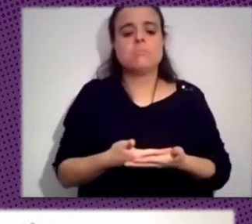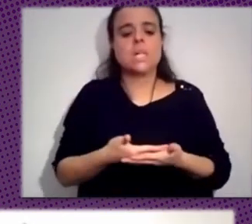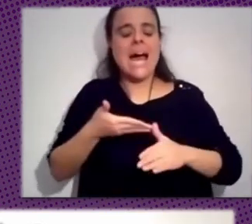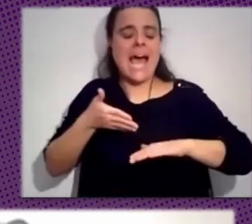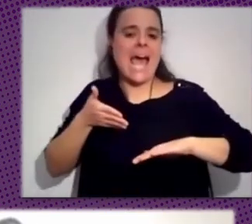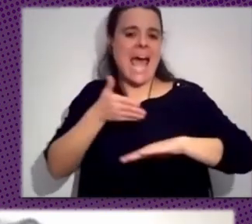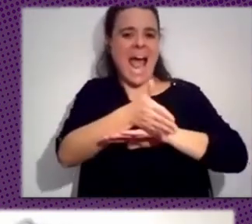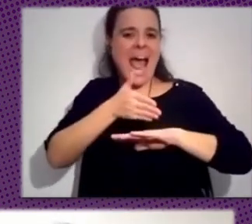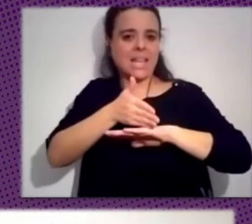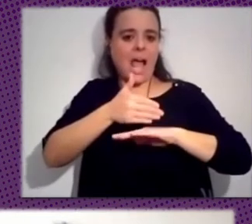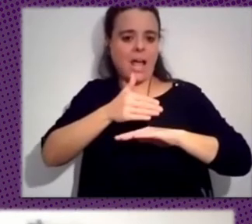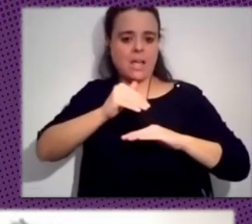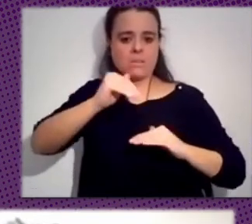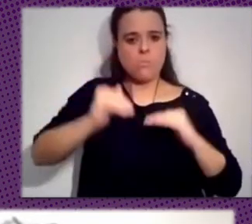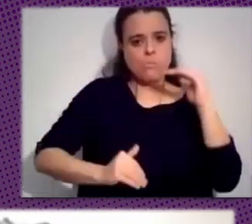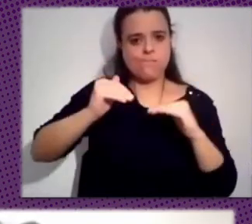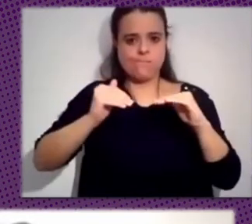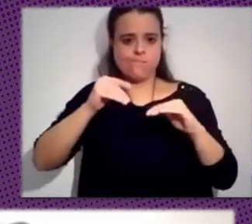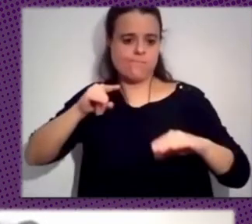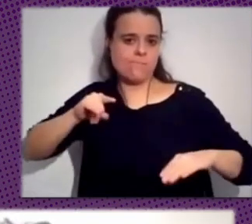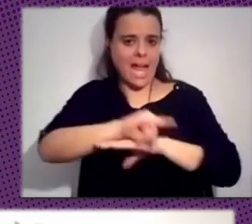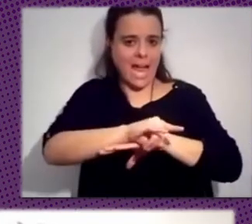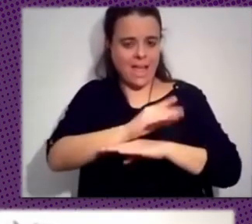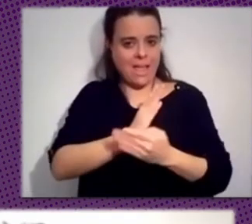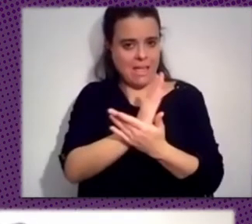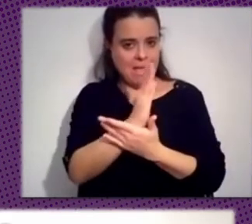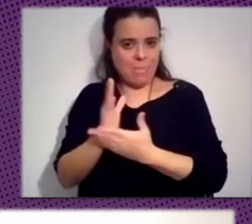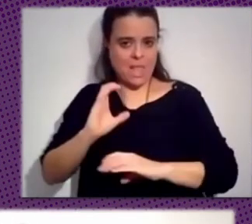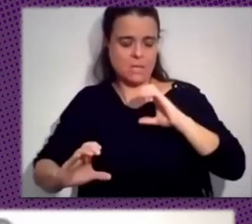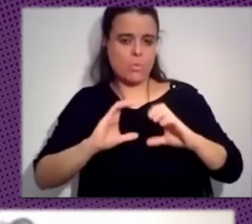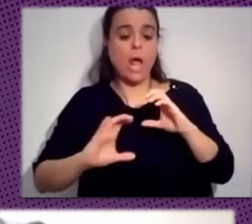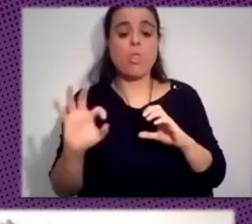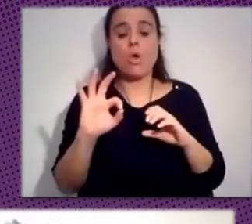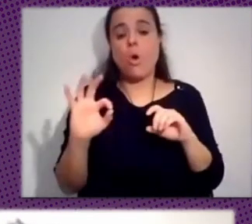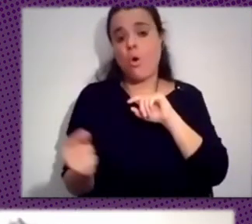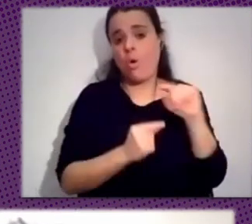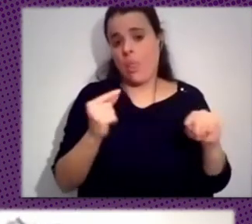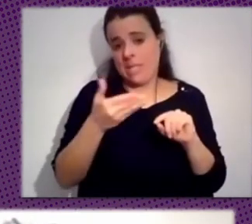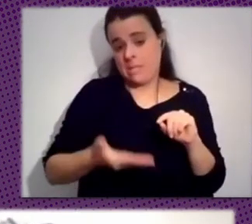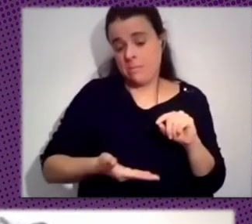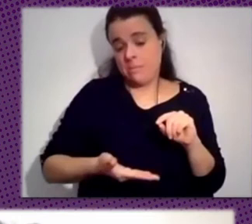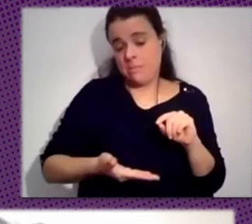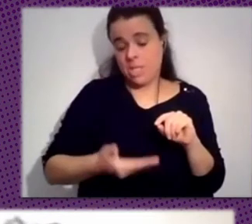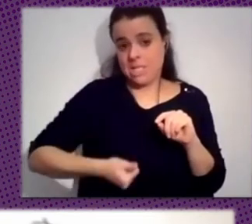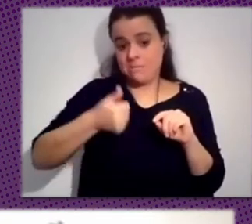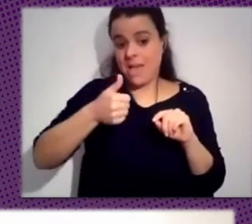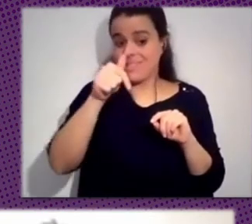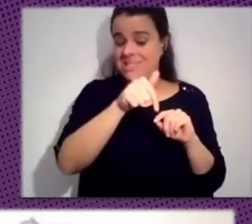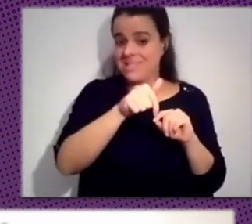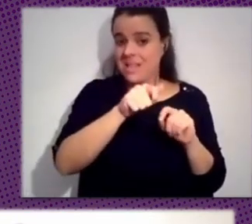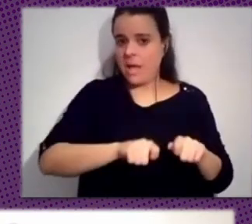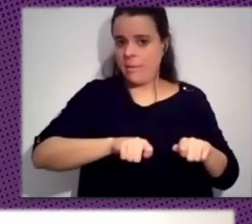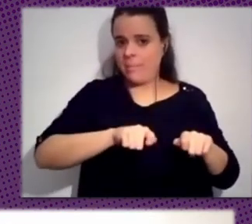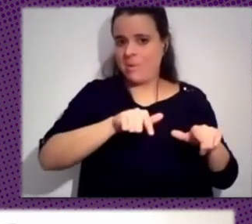ataques desiguales y engañosos en medios de comunicación o los debates más importantes que están en las plataformas, en Twitter,